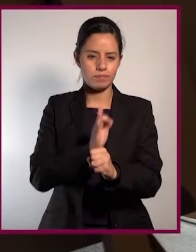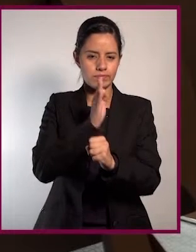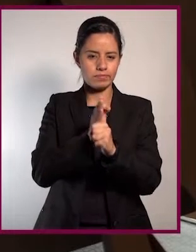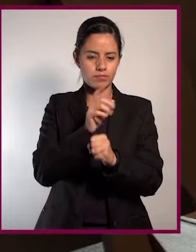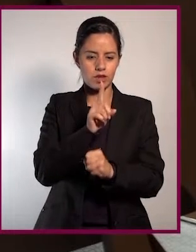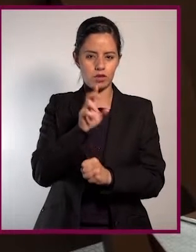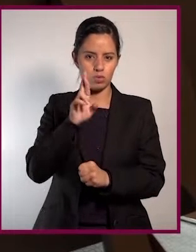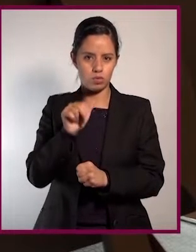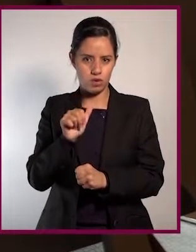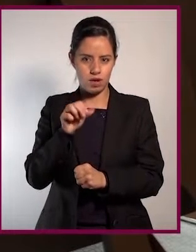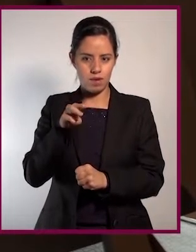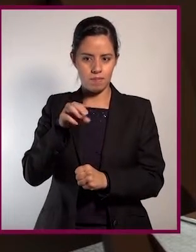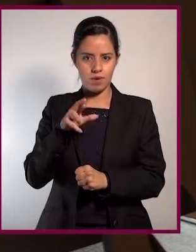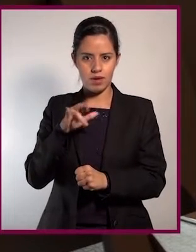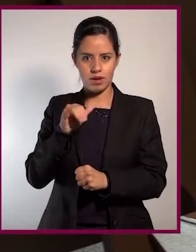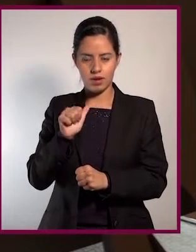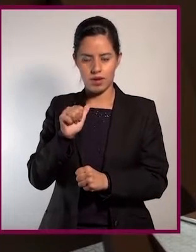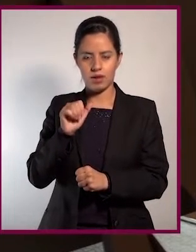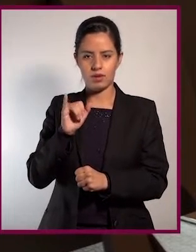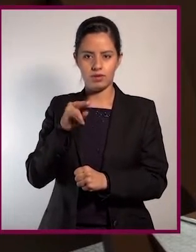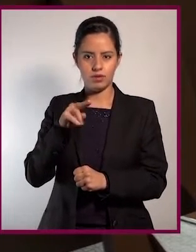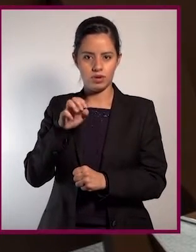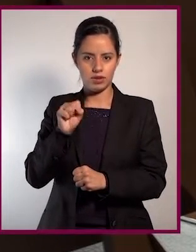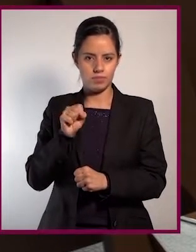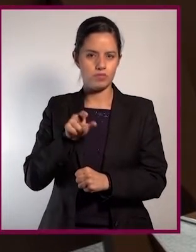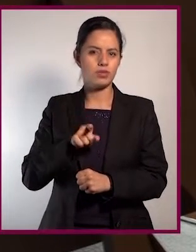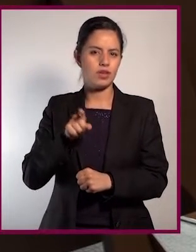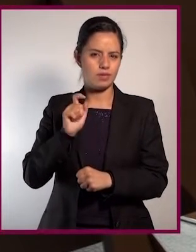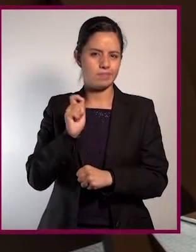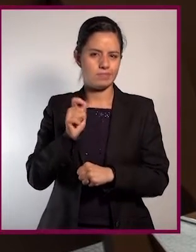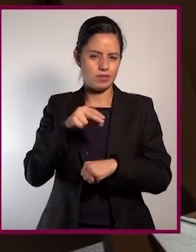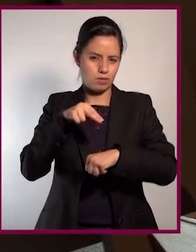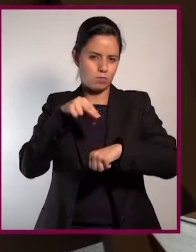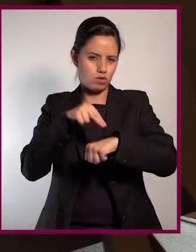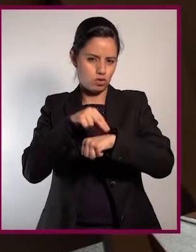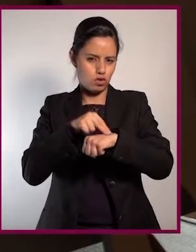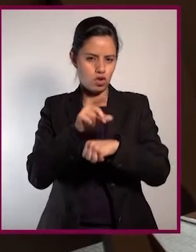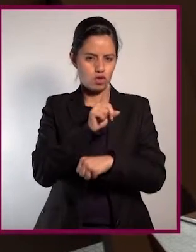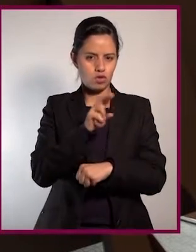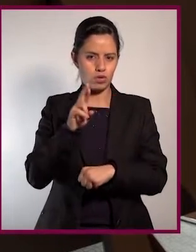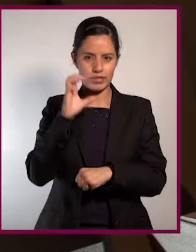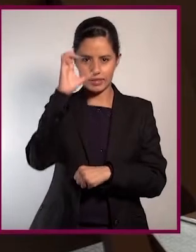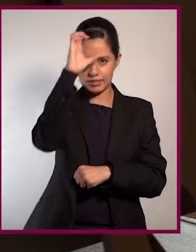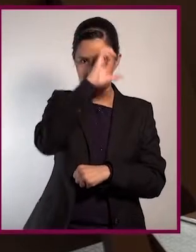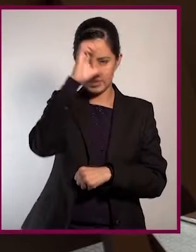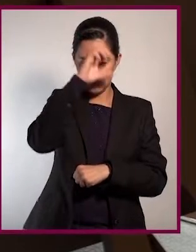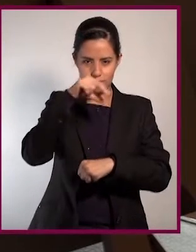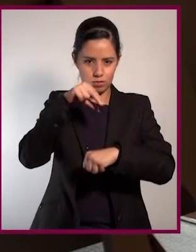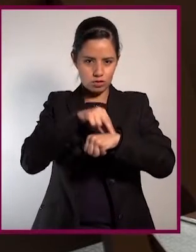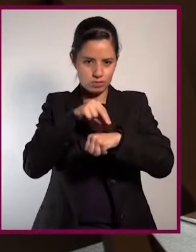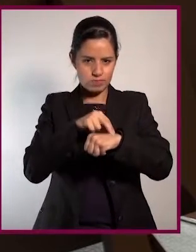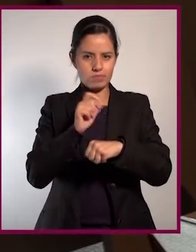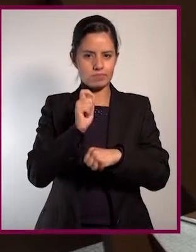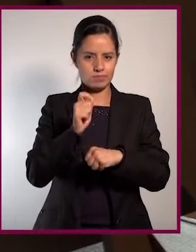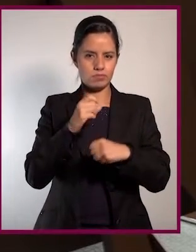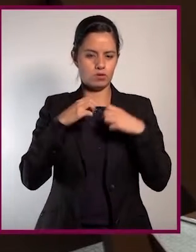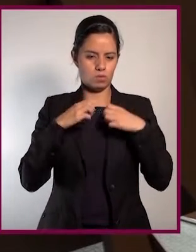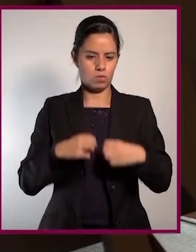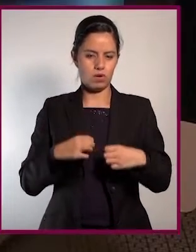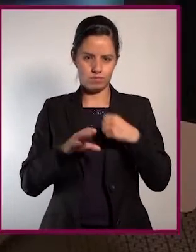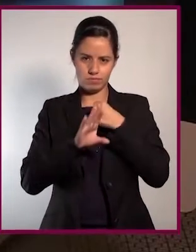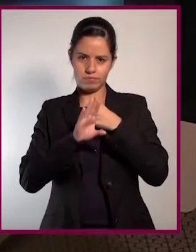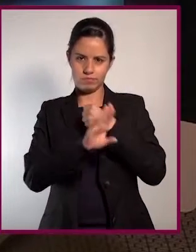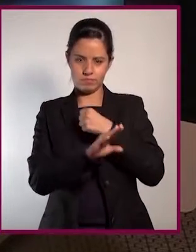Hoy nos acompaña la doctora María Inés Vargas Rojas. Ella es médica de formación con un doctorado en ciencias médicas en